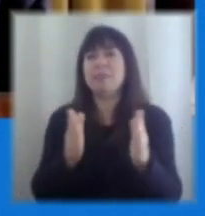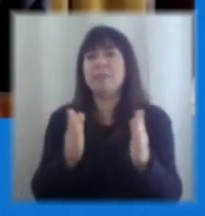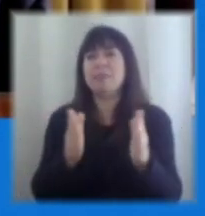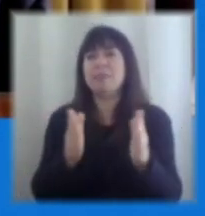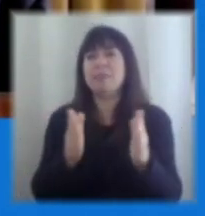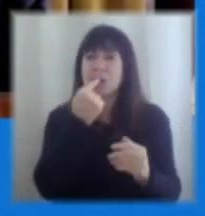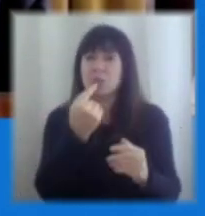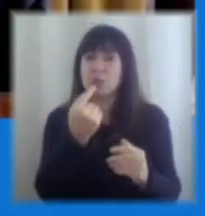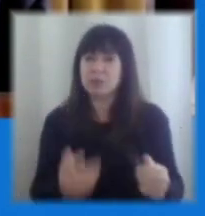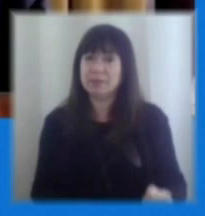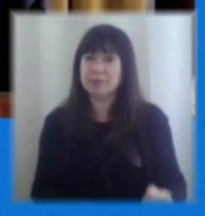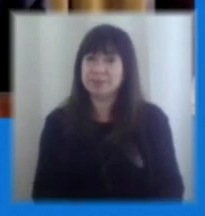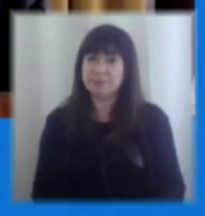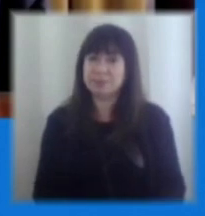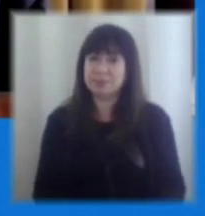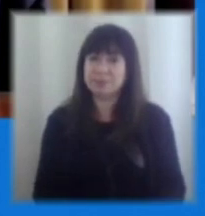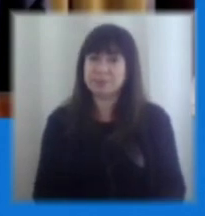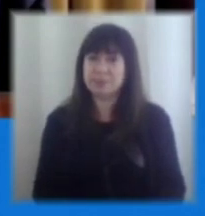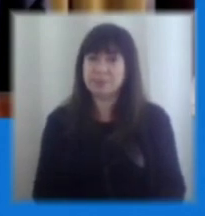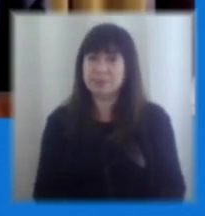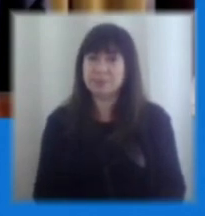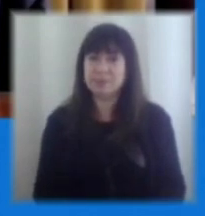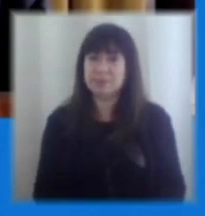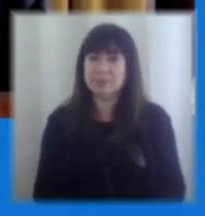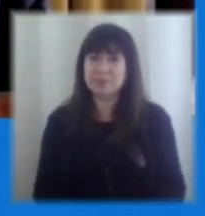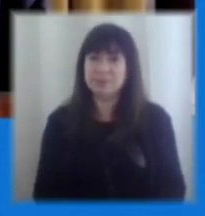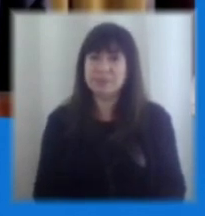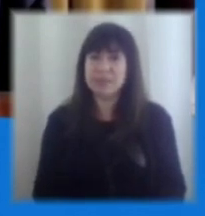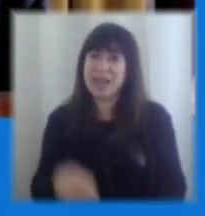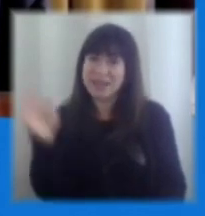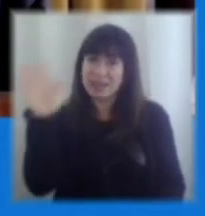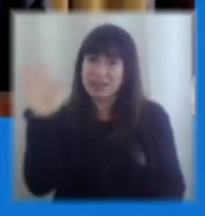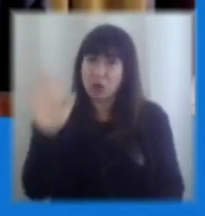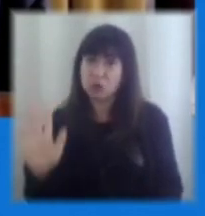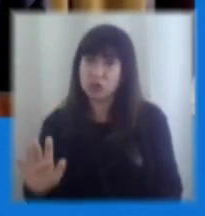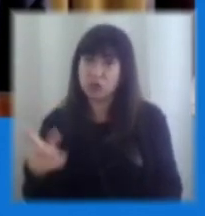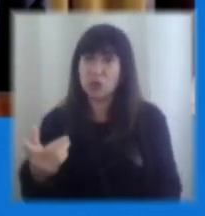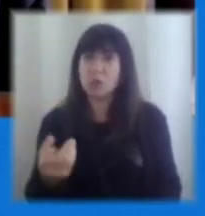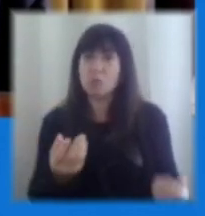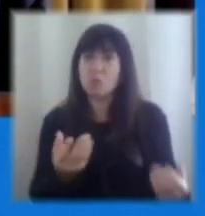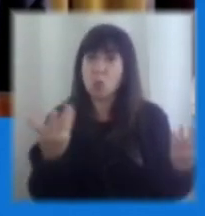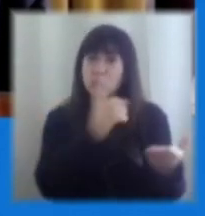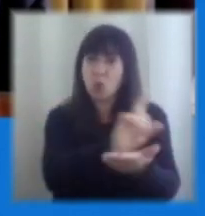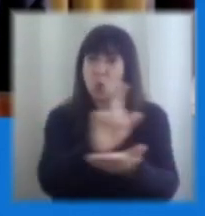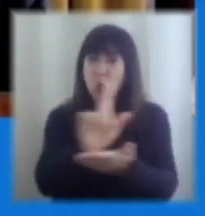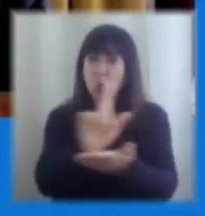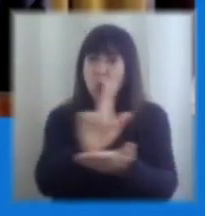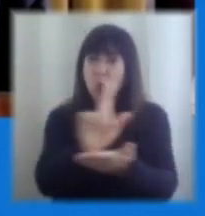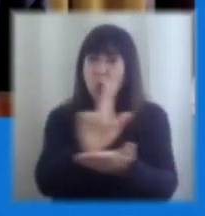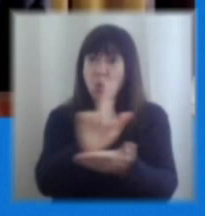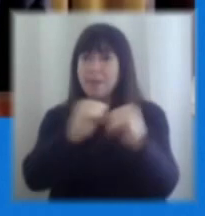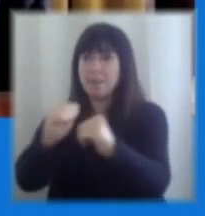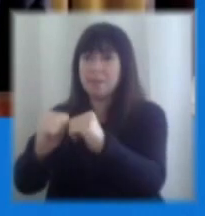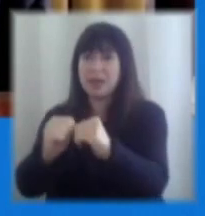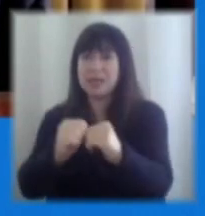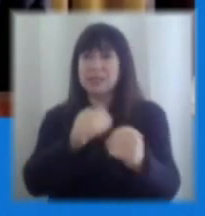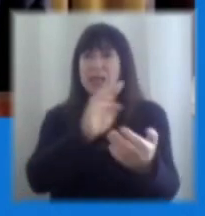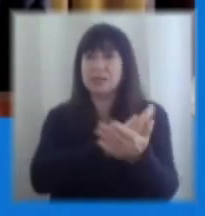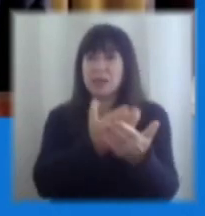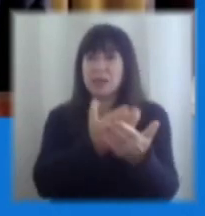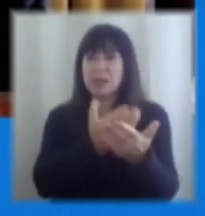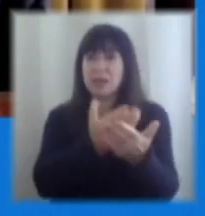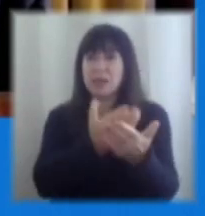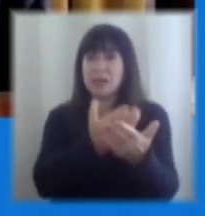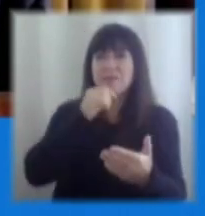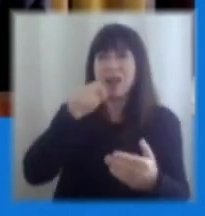dada esta condición de muchos sectores que están muy golpeados y por otro lado de empresas relevantes que participan en estos sectores que pueden tener